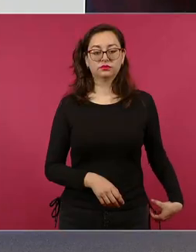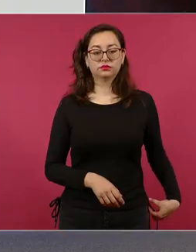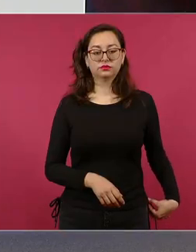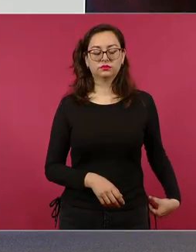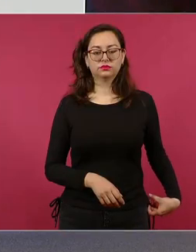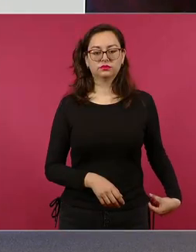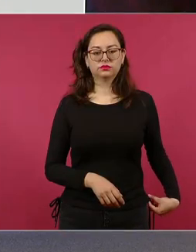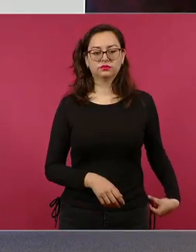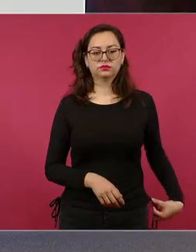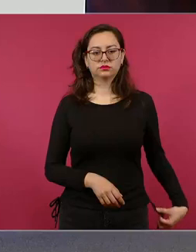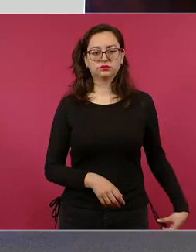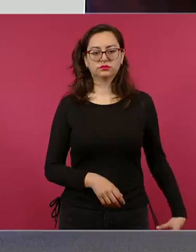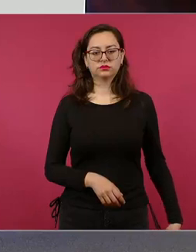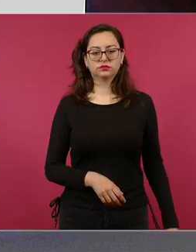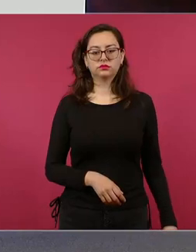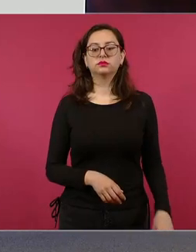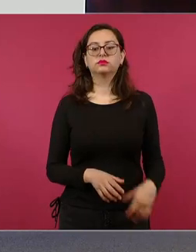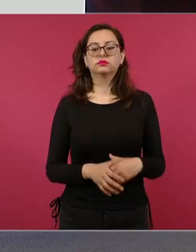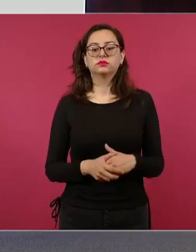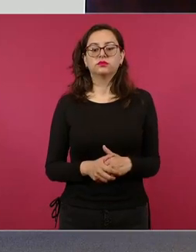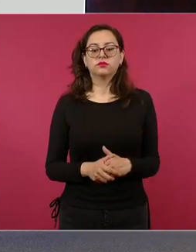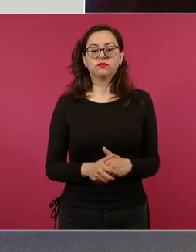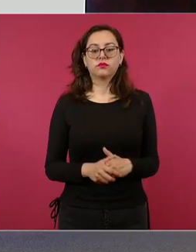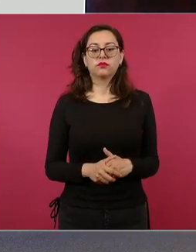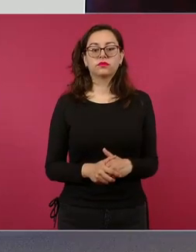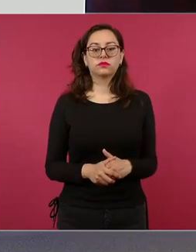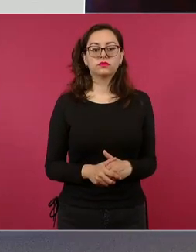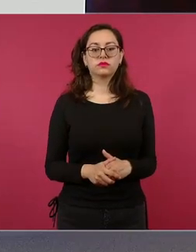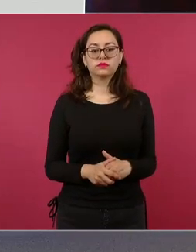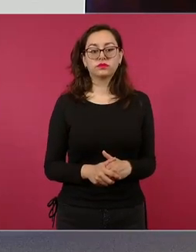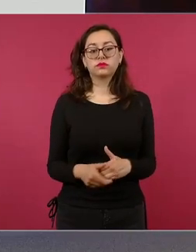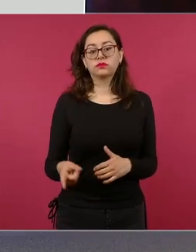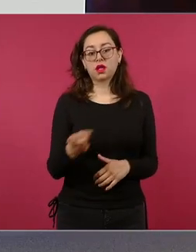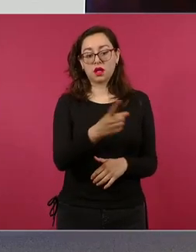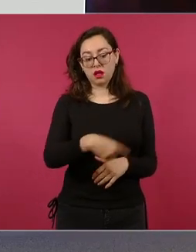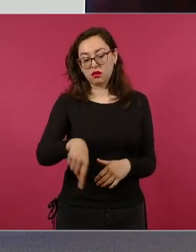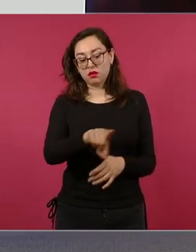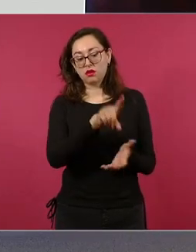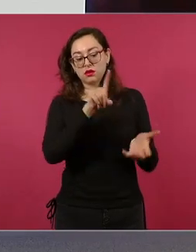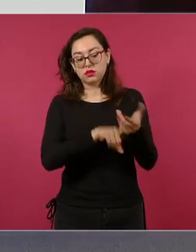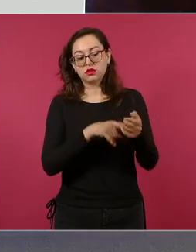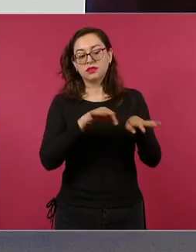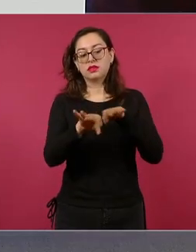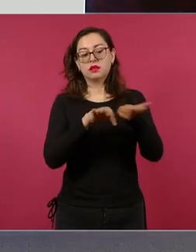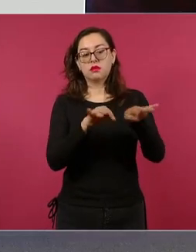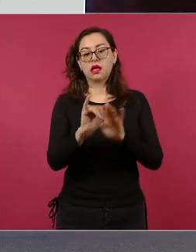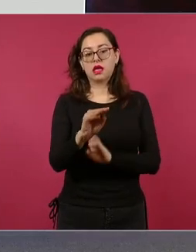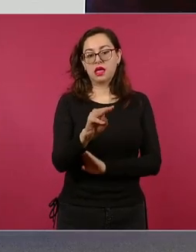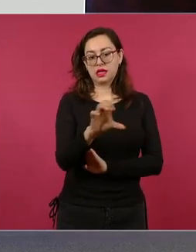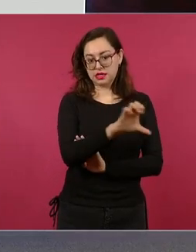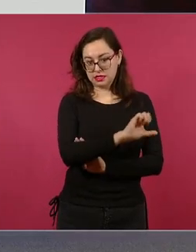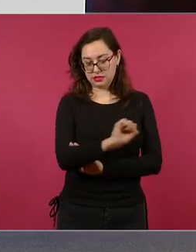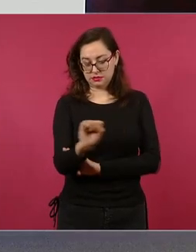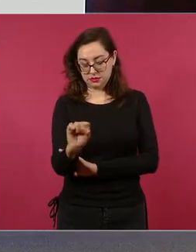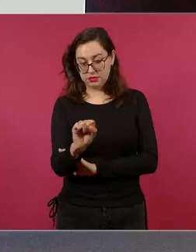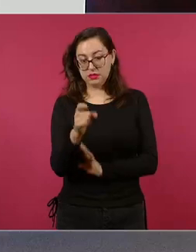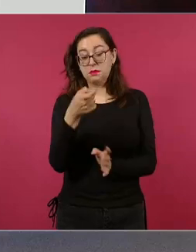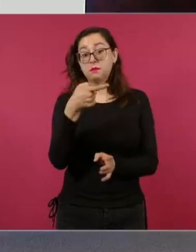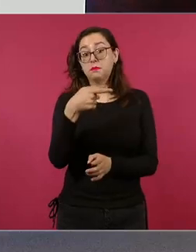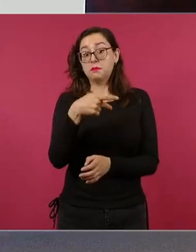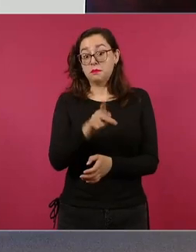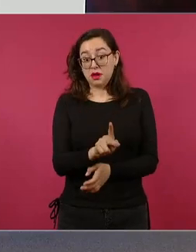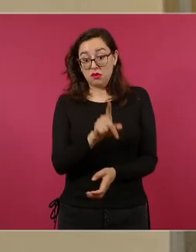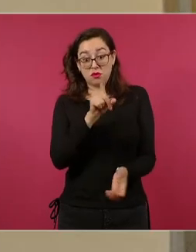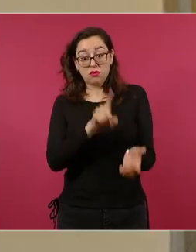un hospital del IMSS en Culiacán y fueron vinculados a proceso por el delito de robo y asociación delictuosa, hechos